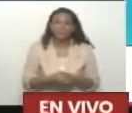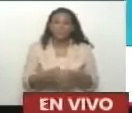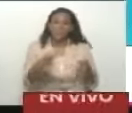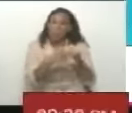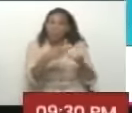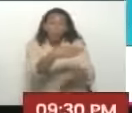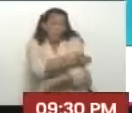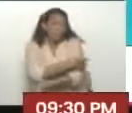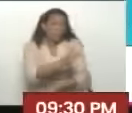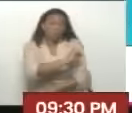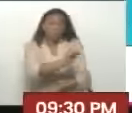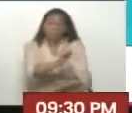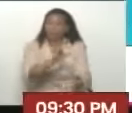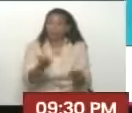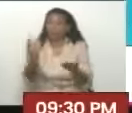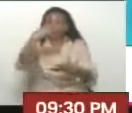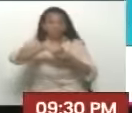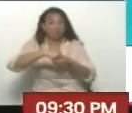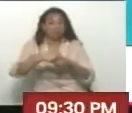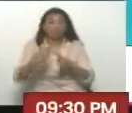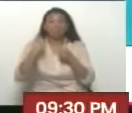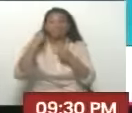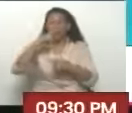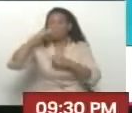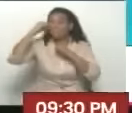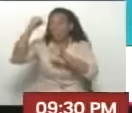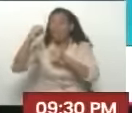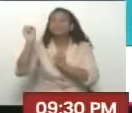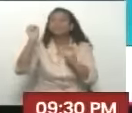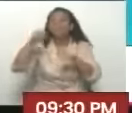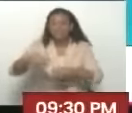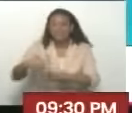Patarucos, no va. que va a Nicolás.